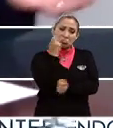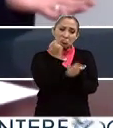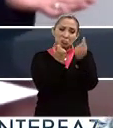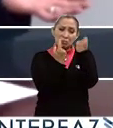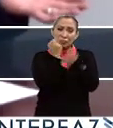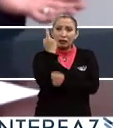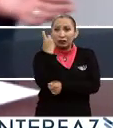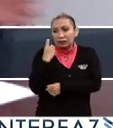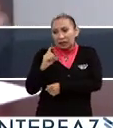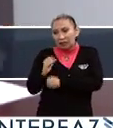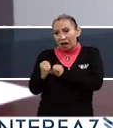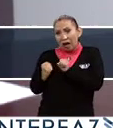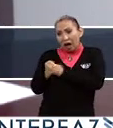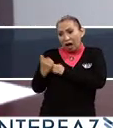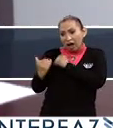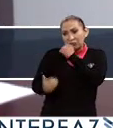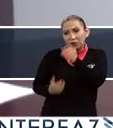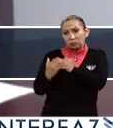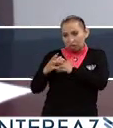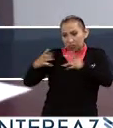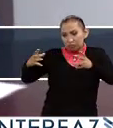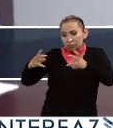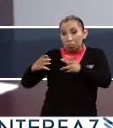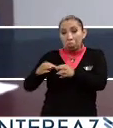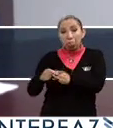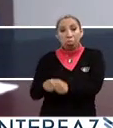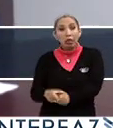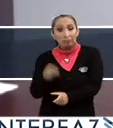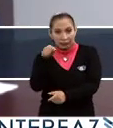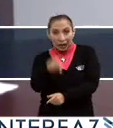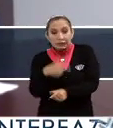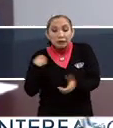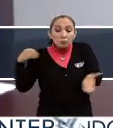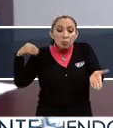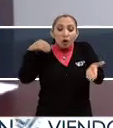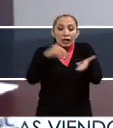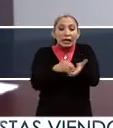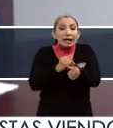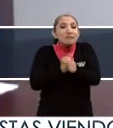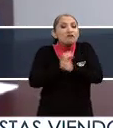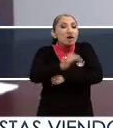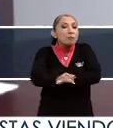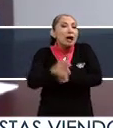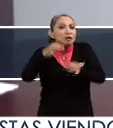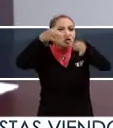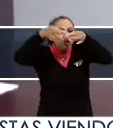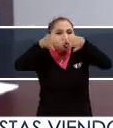en las últimas tres décadas. Entonces yo creo que esta parte de documentar con información